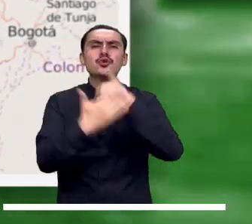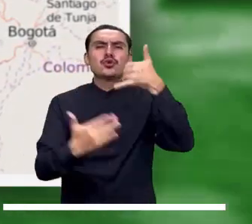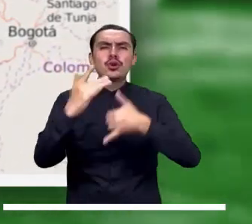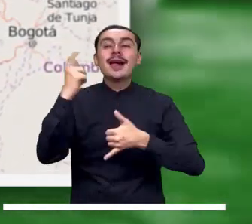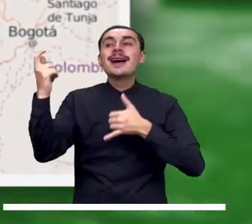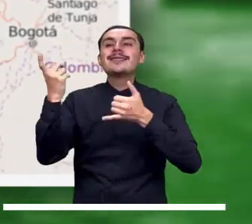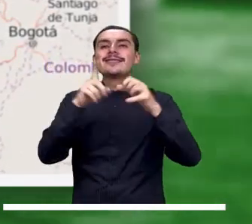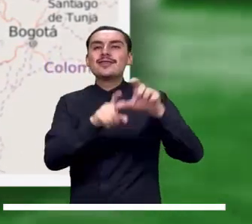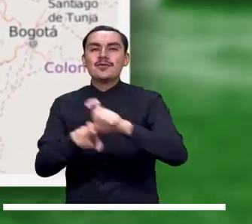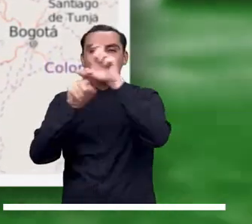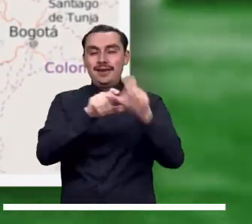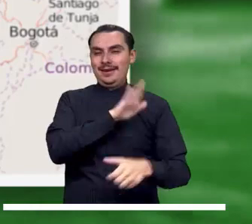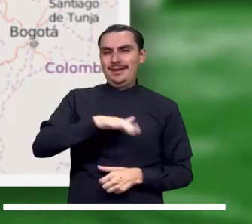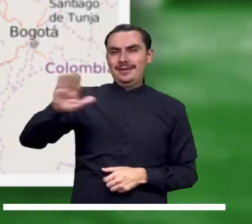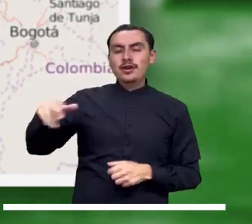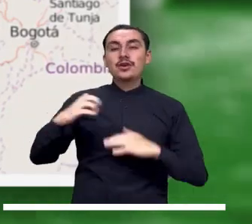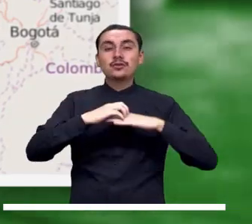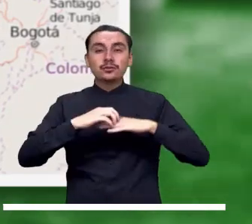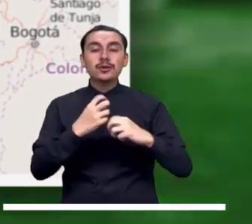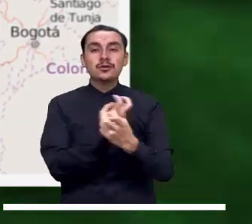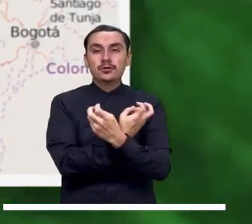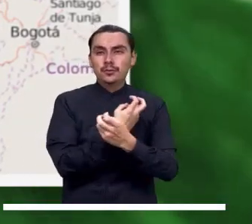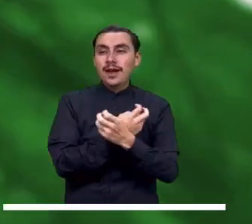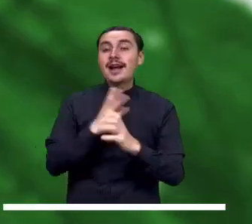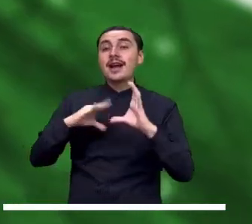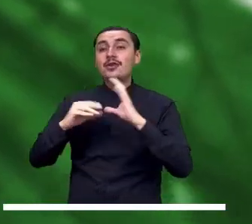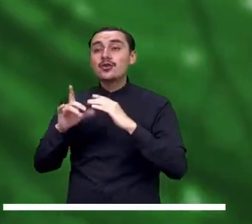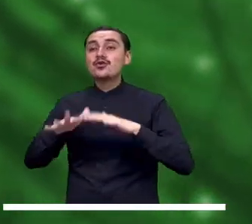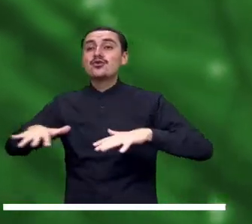Puerto Salazar, Chigorodó y Bocas de San Luis.